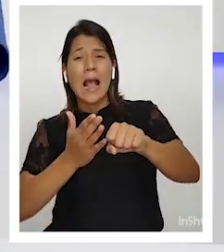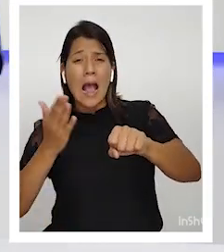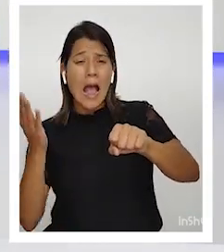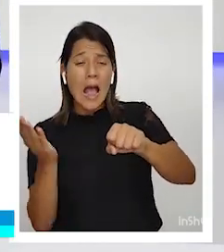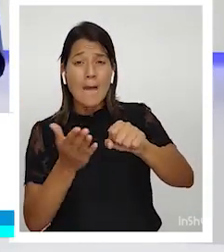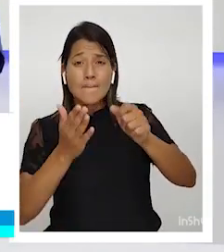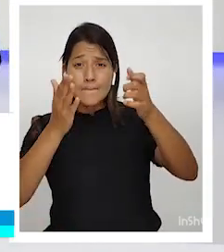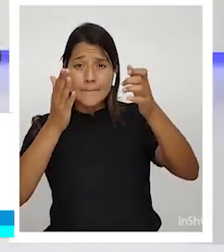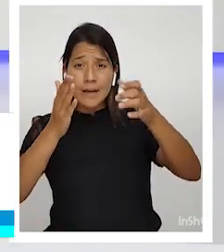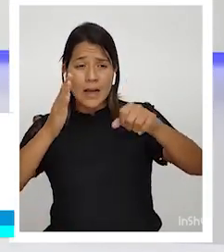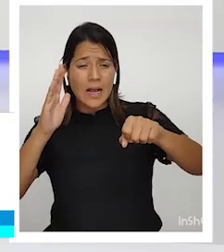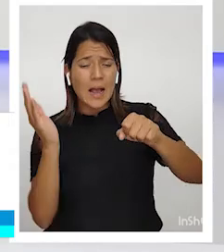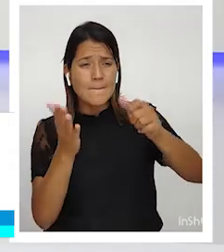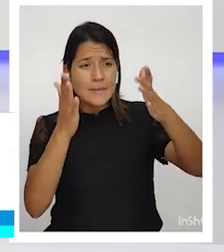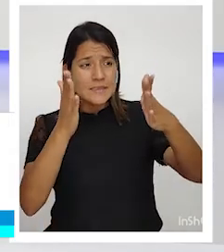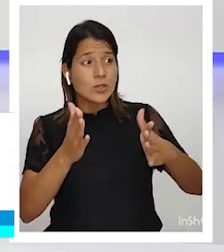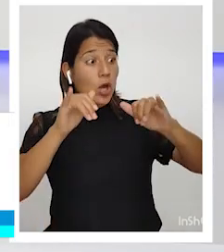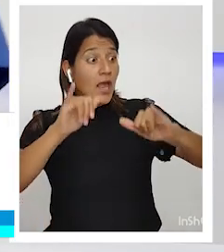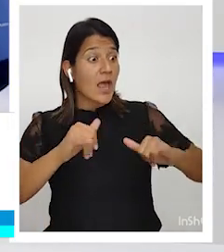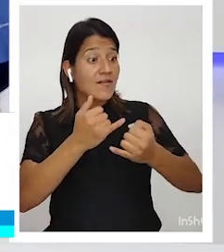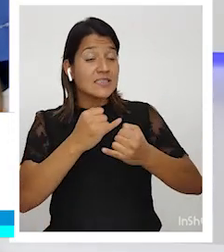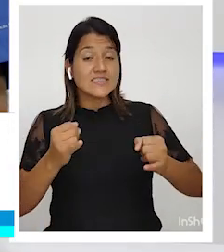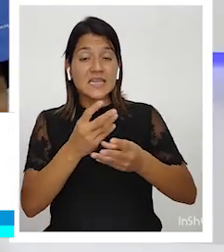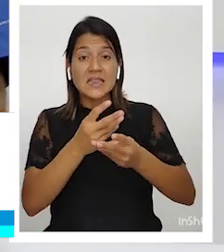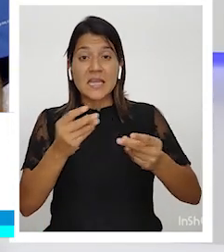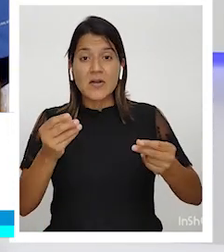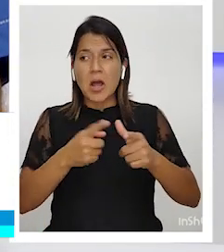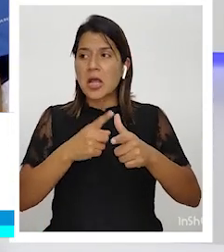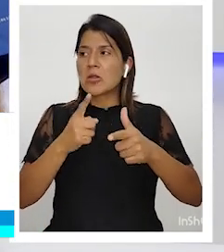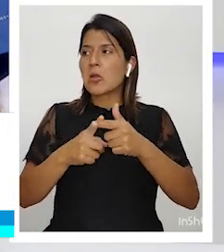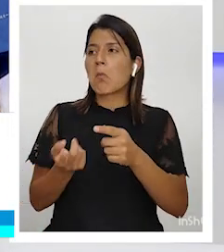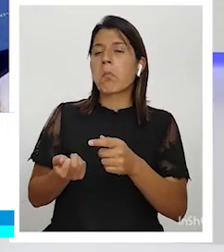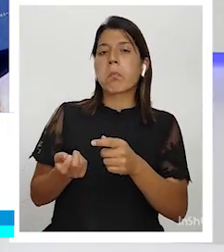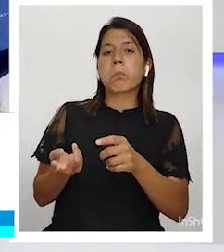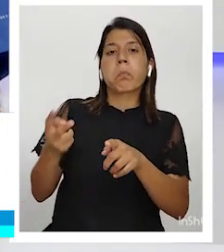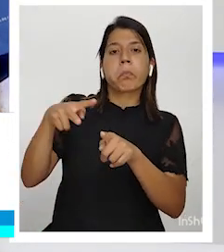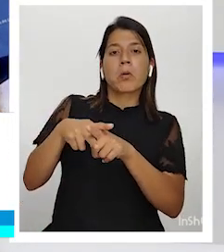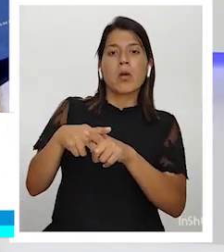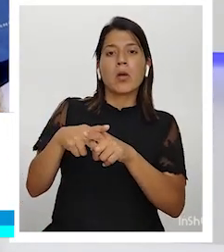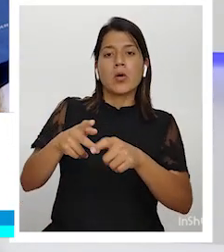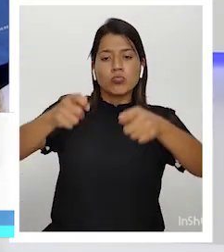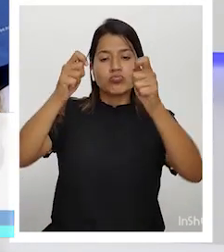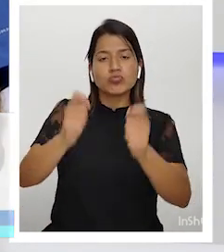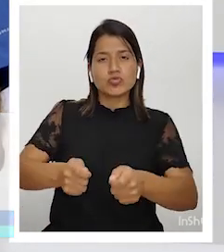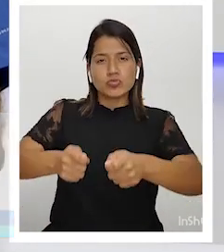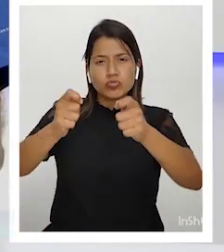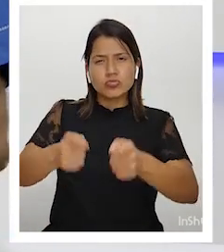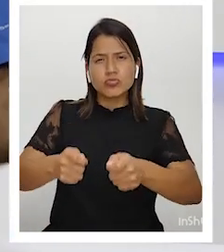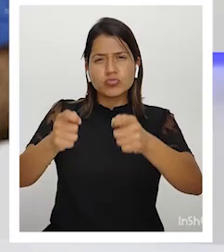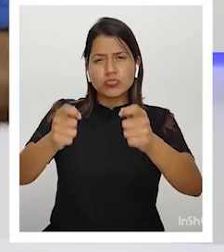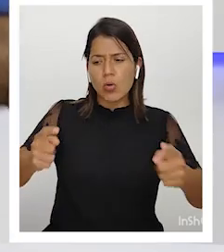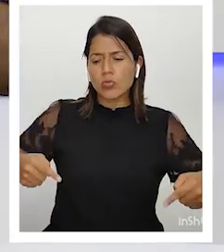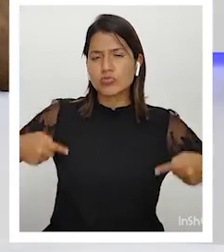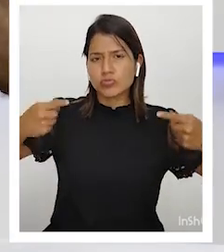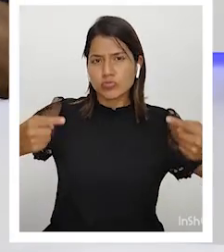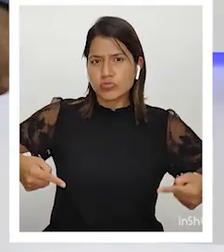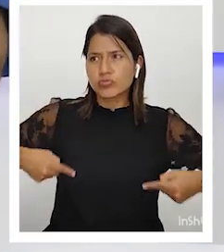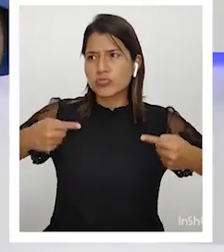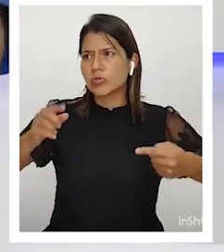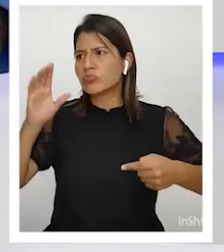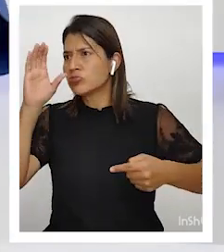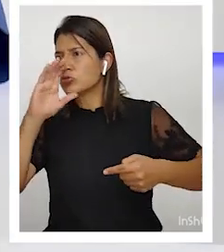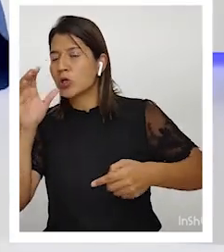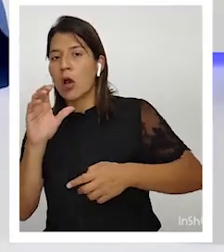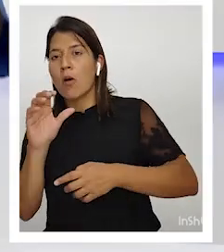y se iban a abrir una abra, como se llamaban, sino que además eso se había